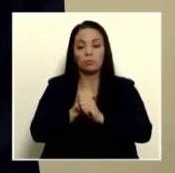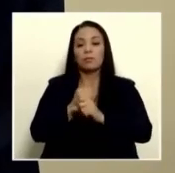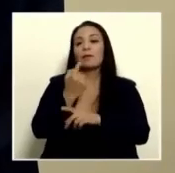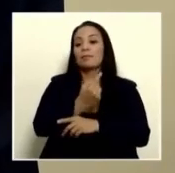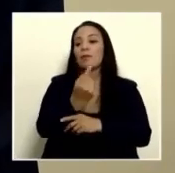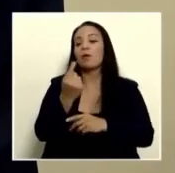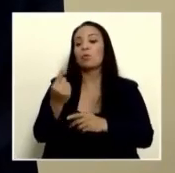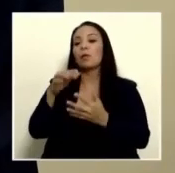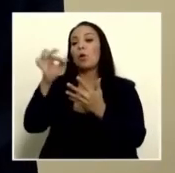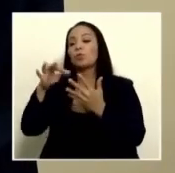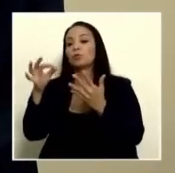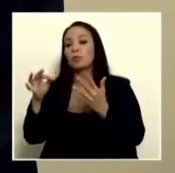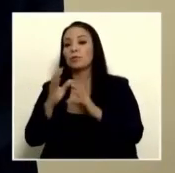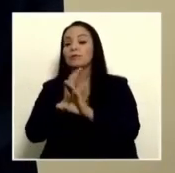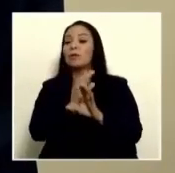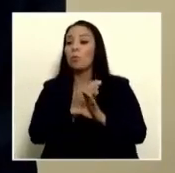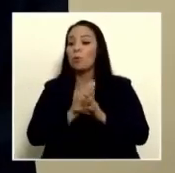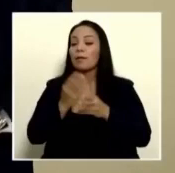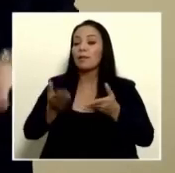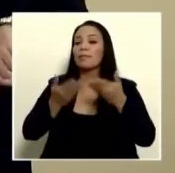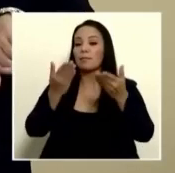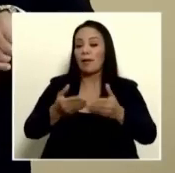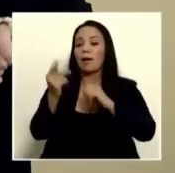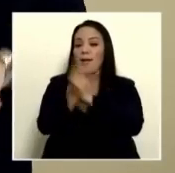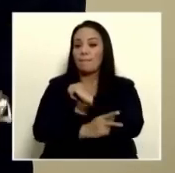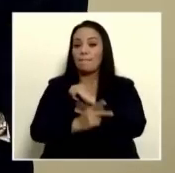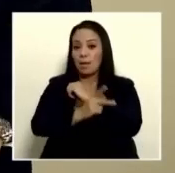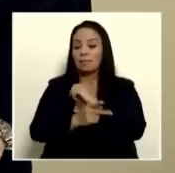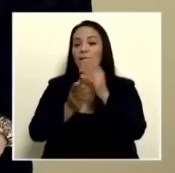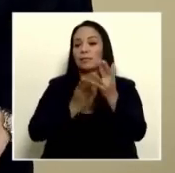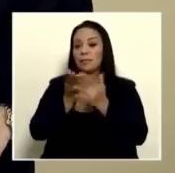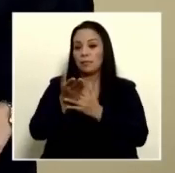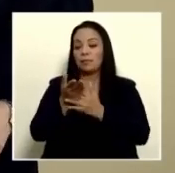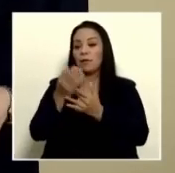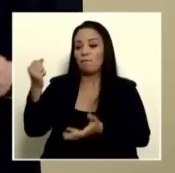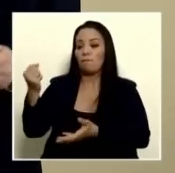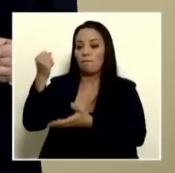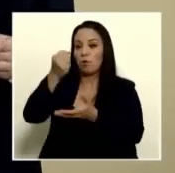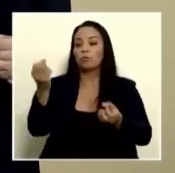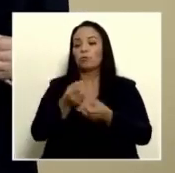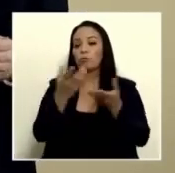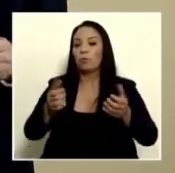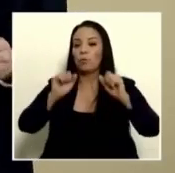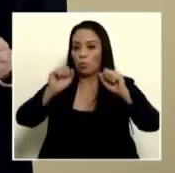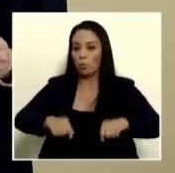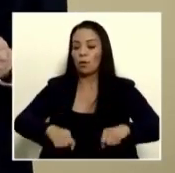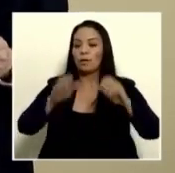una de las opciones de cuido que brinda ese país a través de fondos públicos pueda atender esas